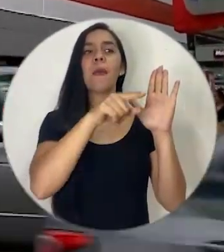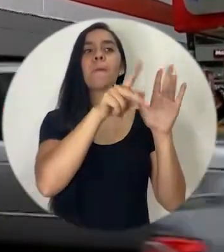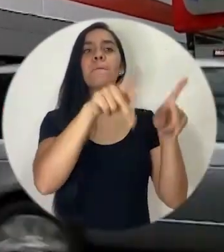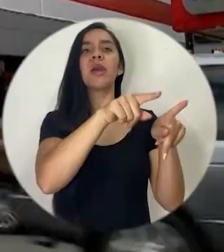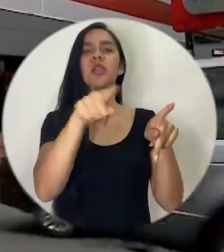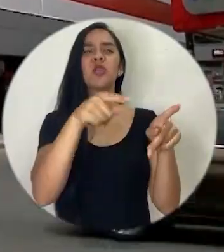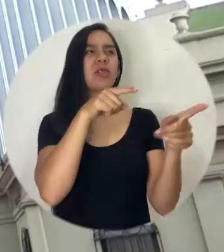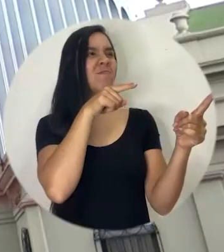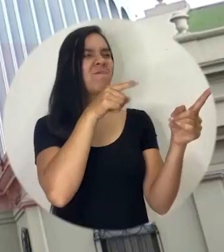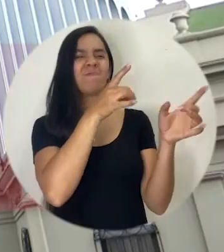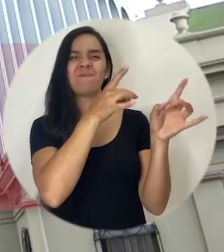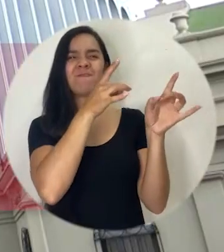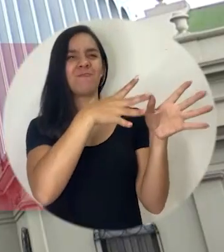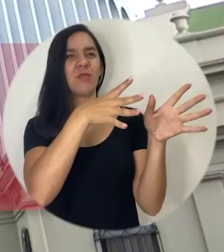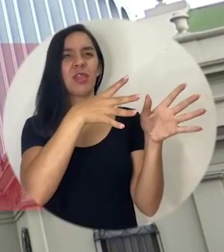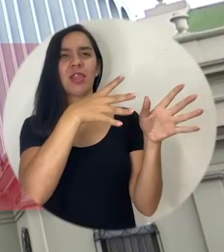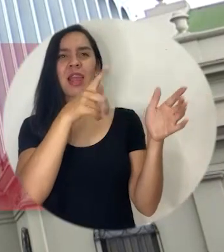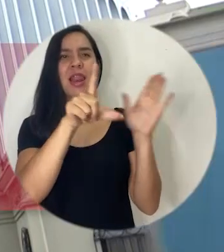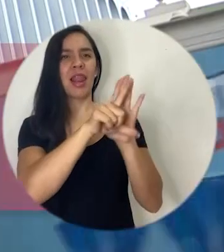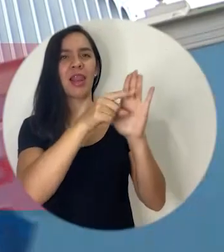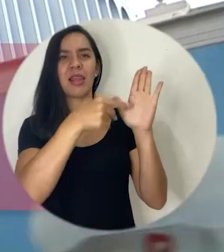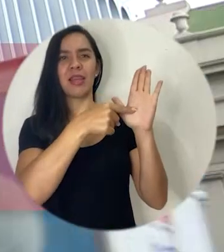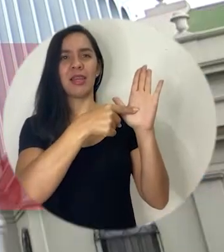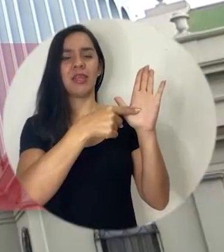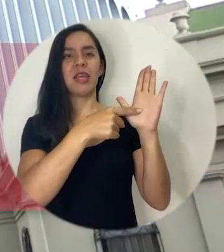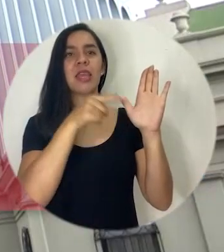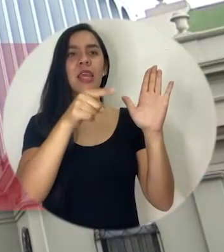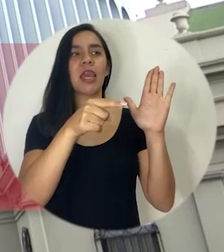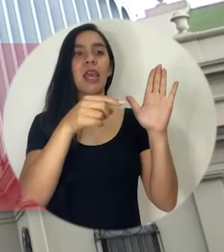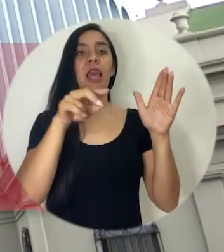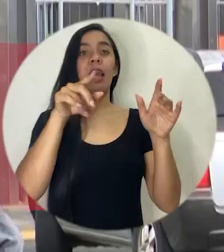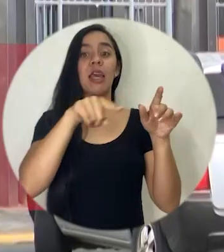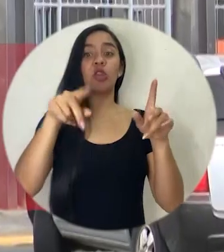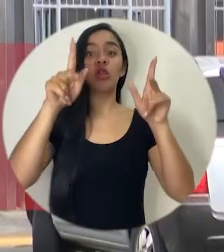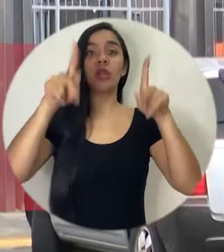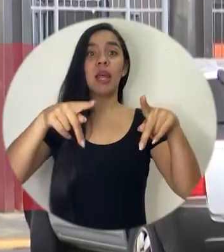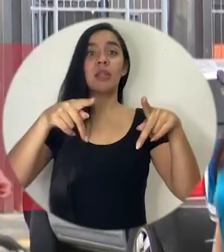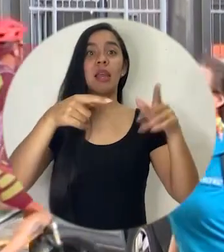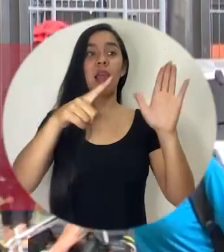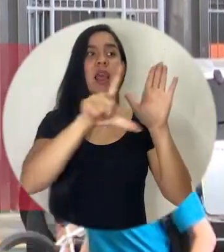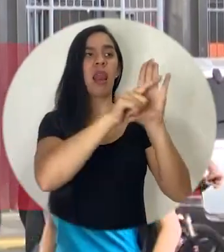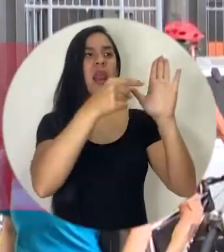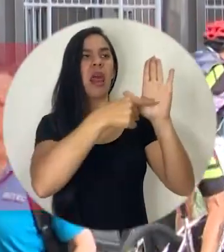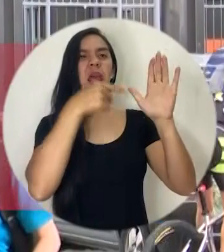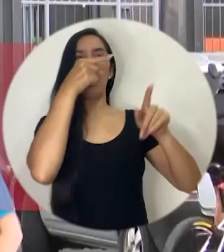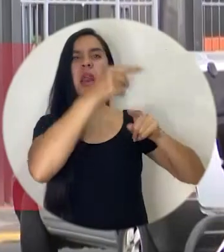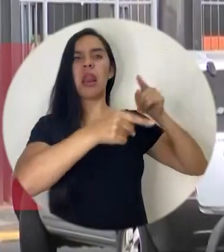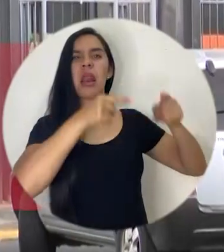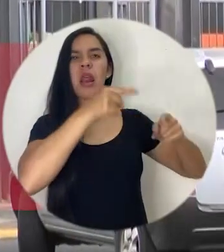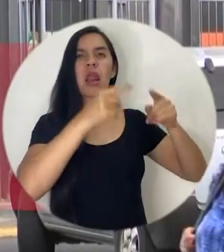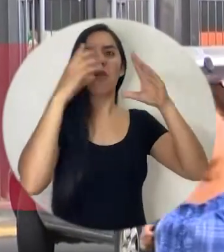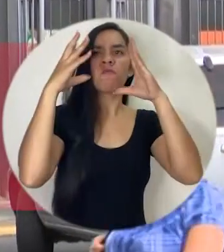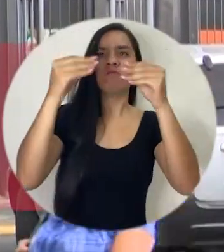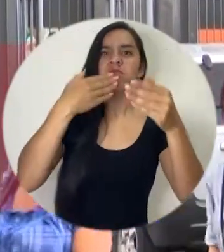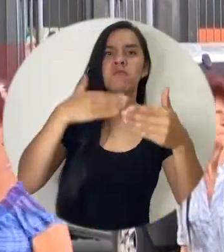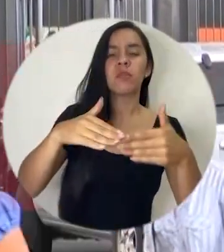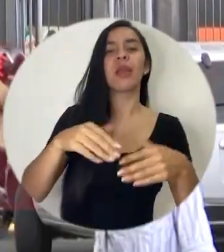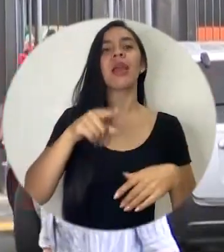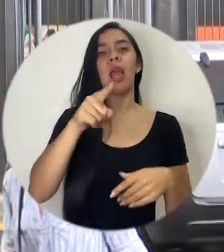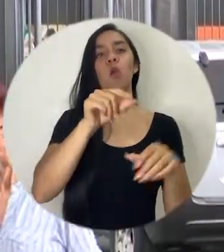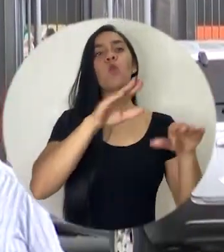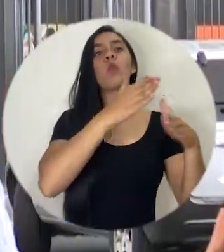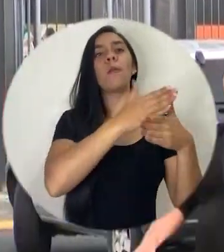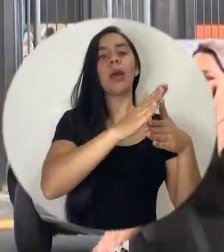están mal informando a la ley que hay que ponerlo claramente y que aquí también hay una parte del sector